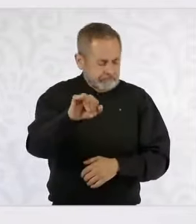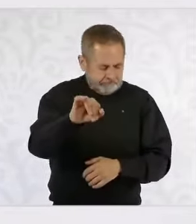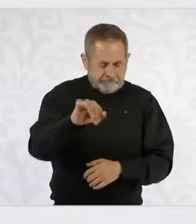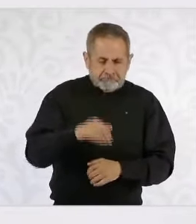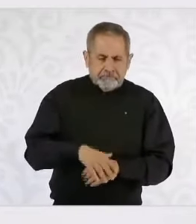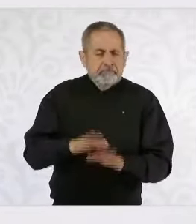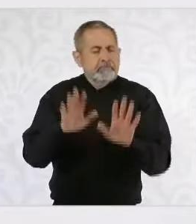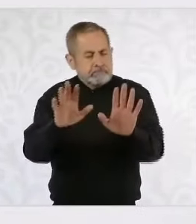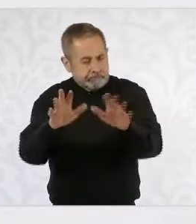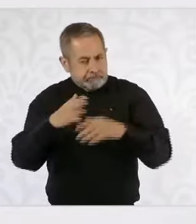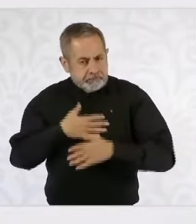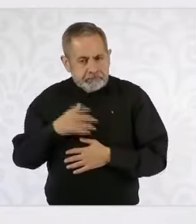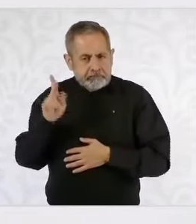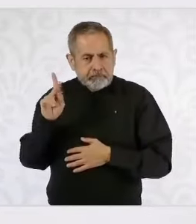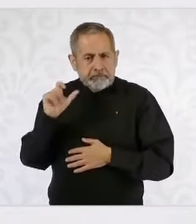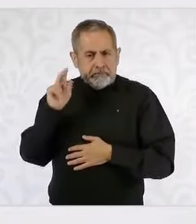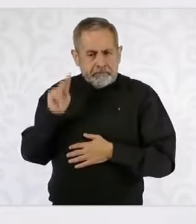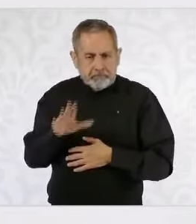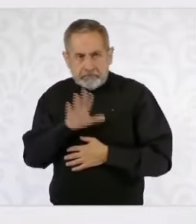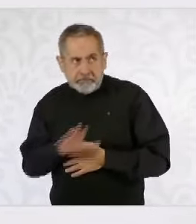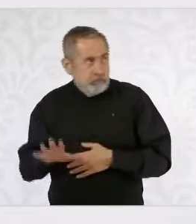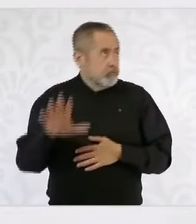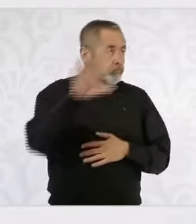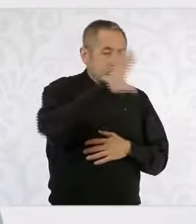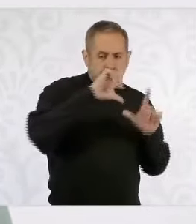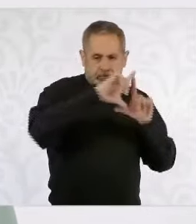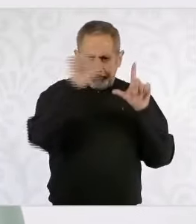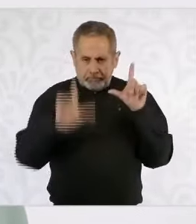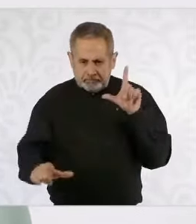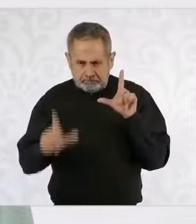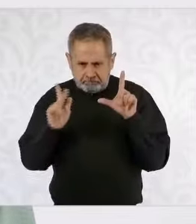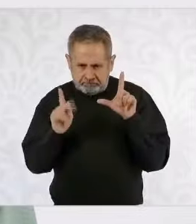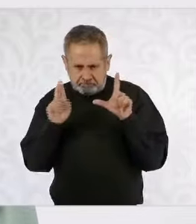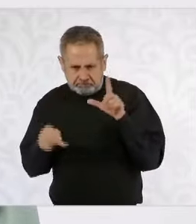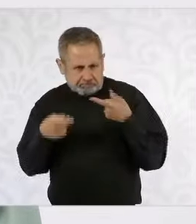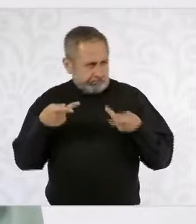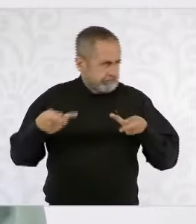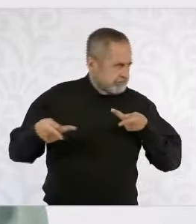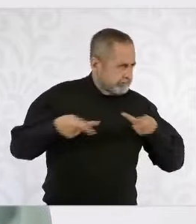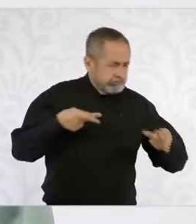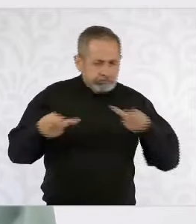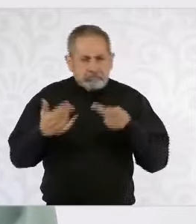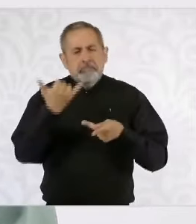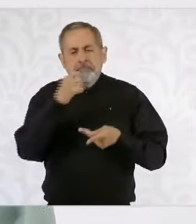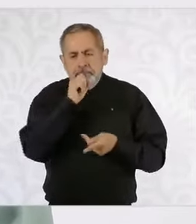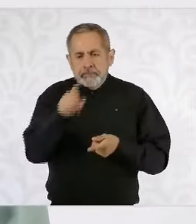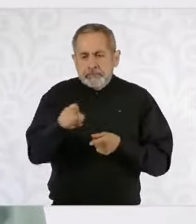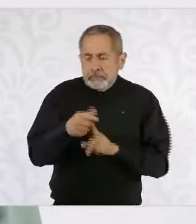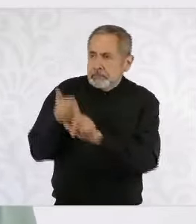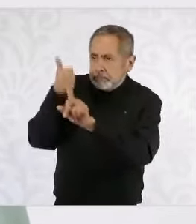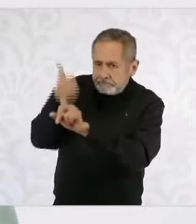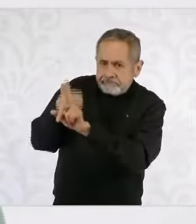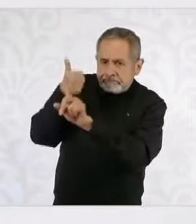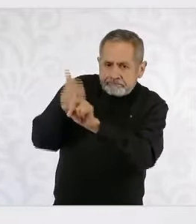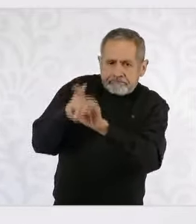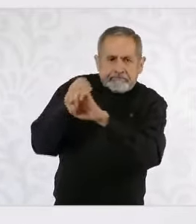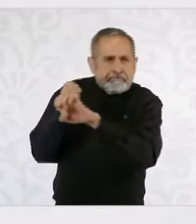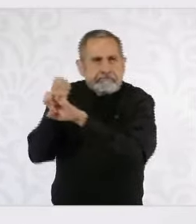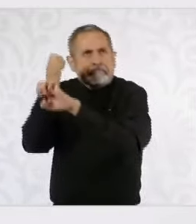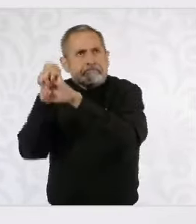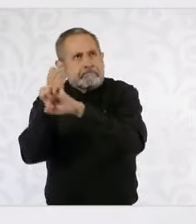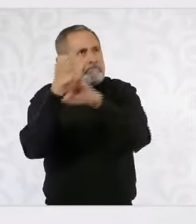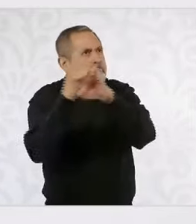Hay una estrategia general y además estamos trabajando en estrategias estatales